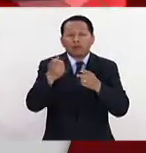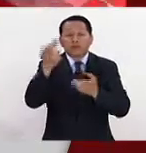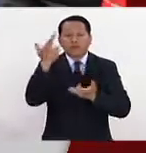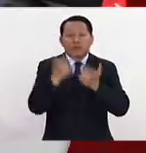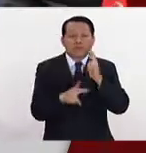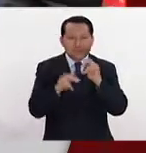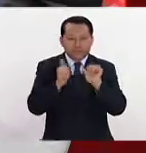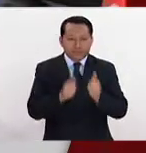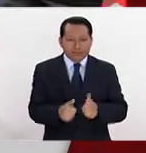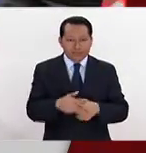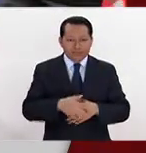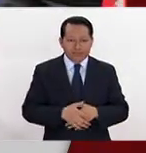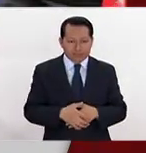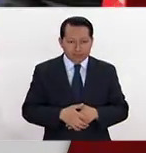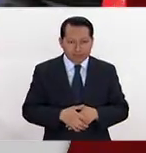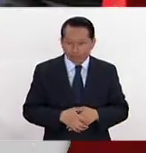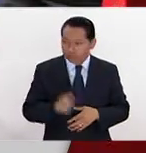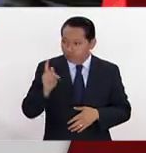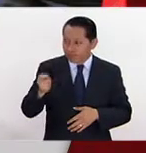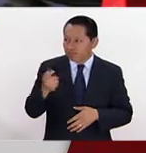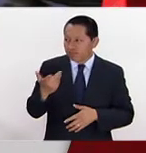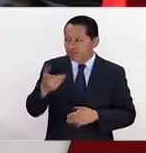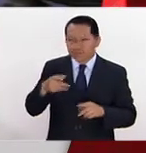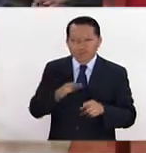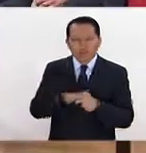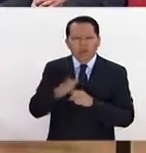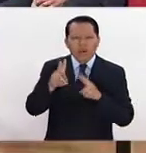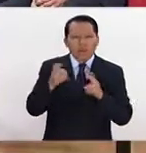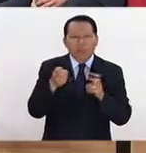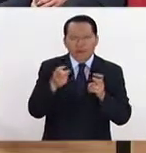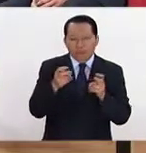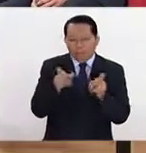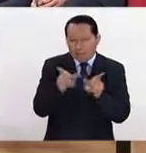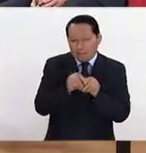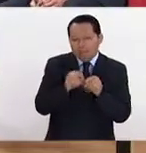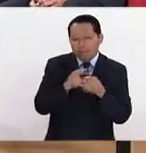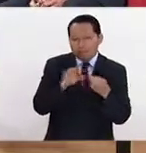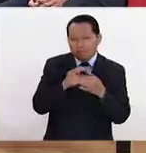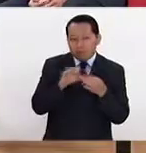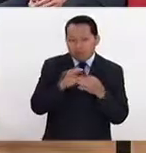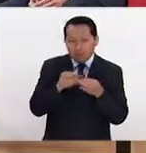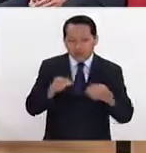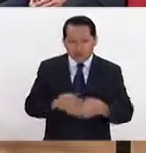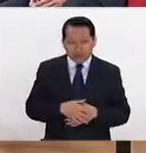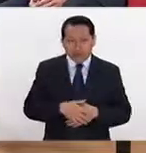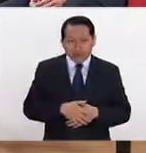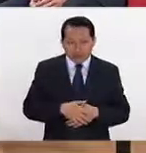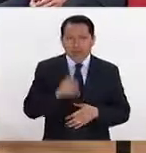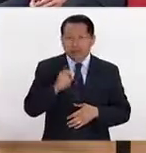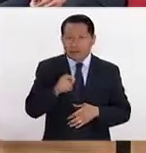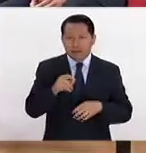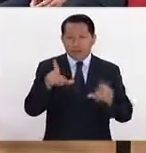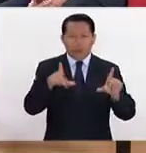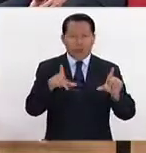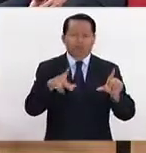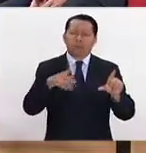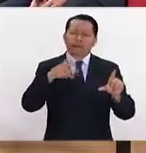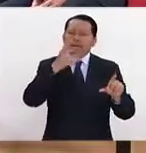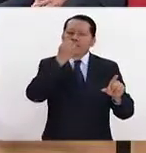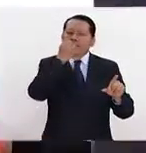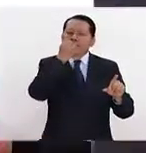artística. ¿Y que se trata de qué? Para que nos vayas adelantando lo que veremos, qué vamos a ver. Es una joya,